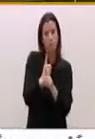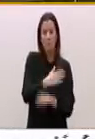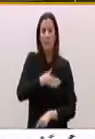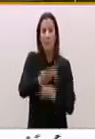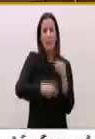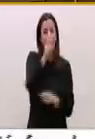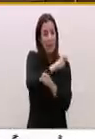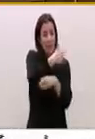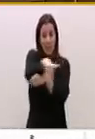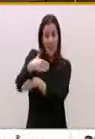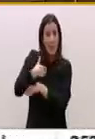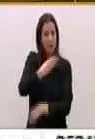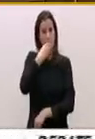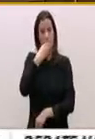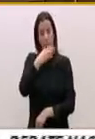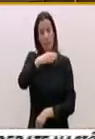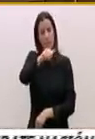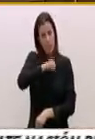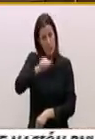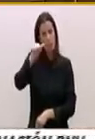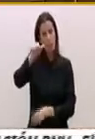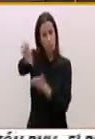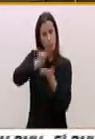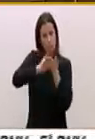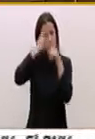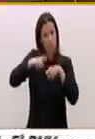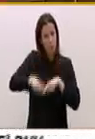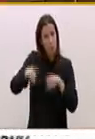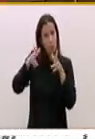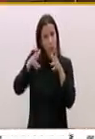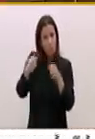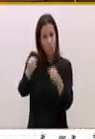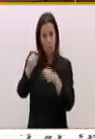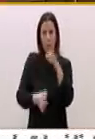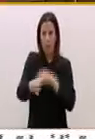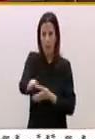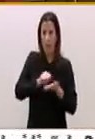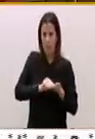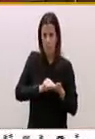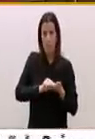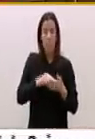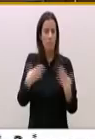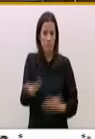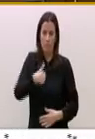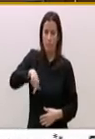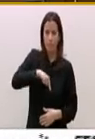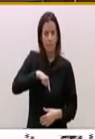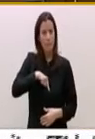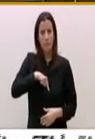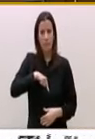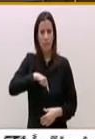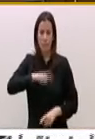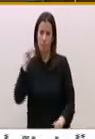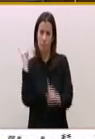Esperamos que tomen nota de lo que ha dictado el Consejo del Poder Judicial. Y, por supuesto, nuestra total y absoluta condena con el trato